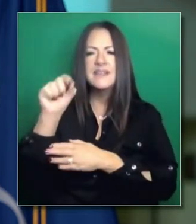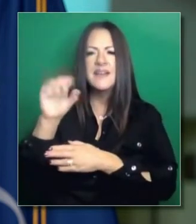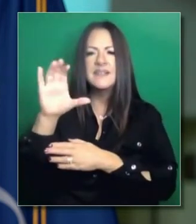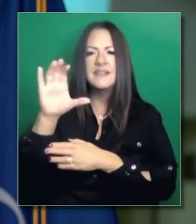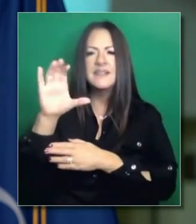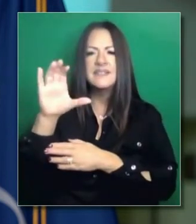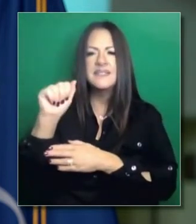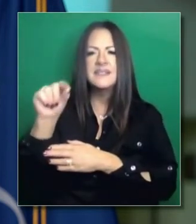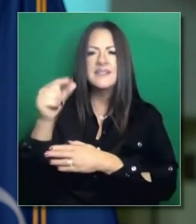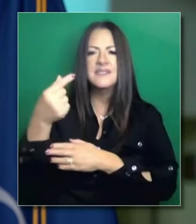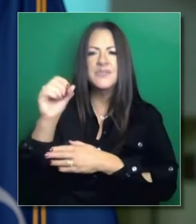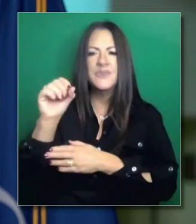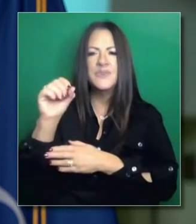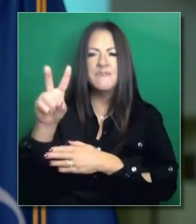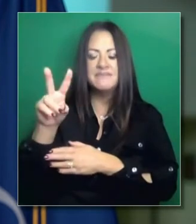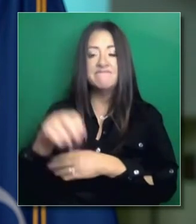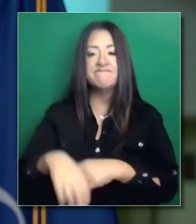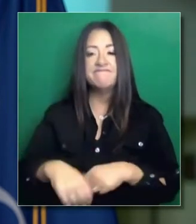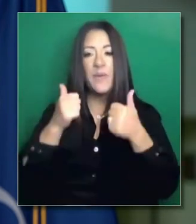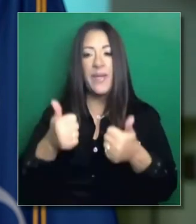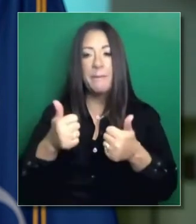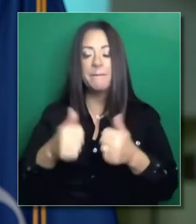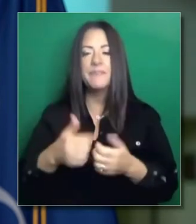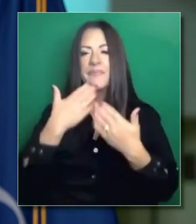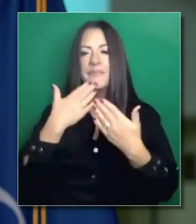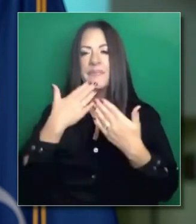gusto, contestaré las preguntas que puedan tener.